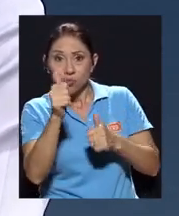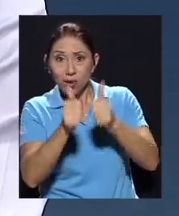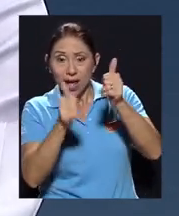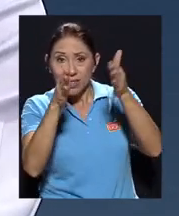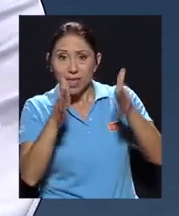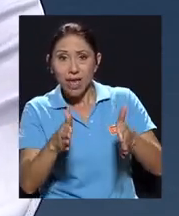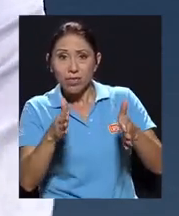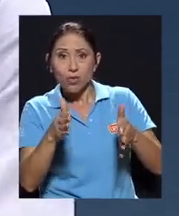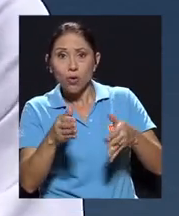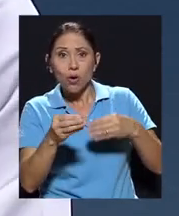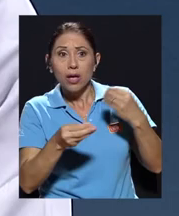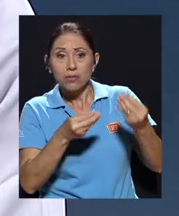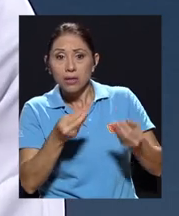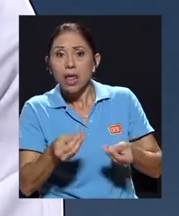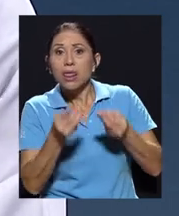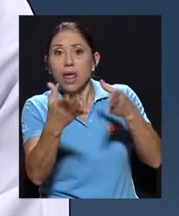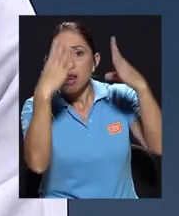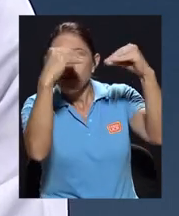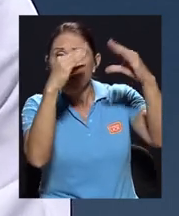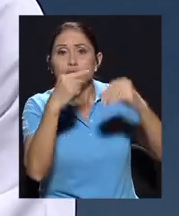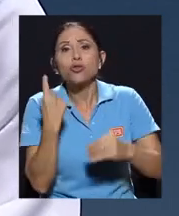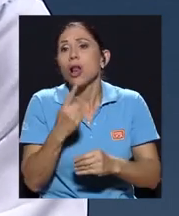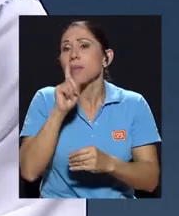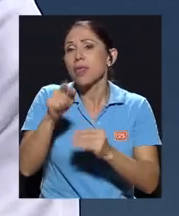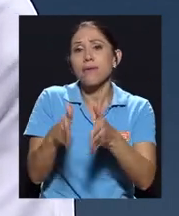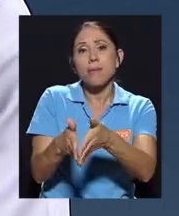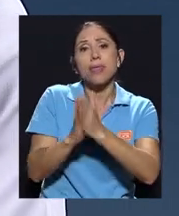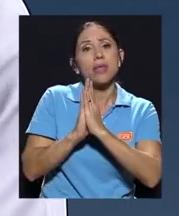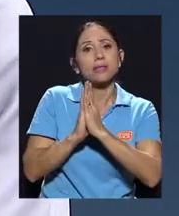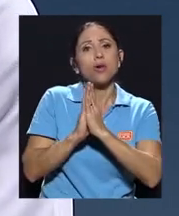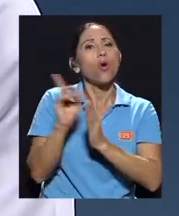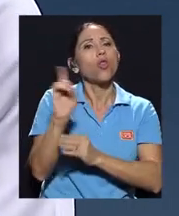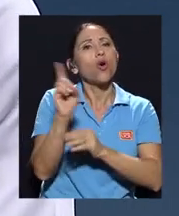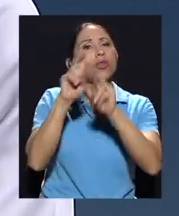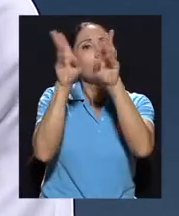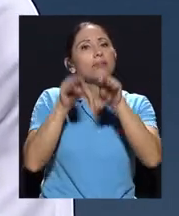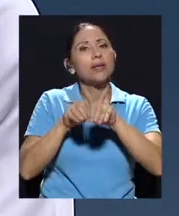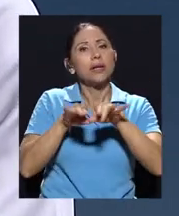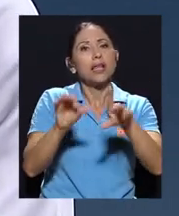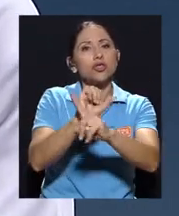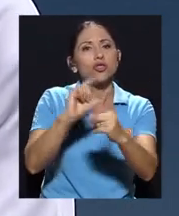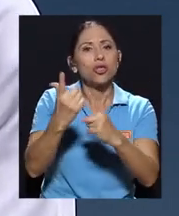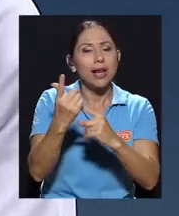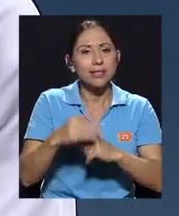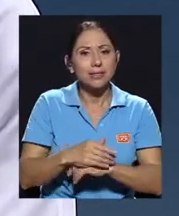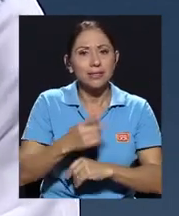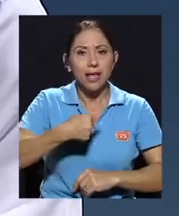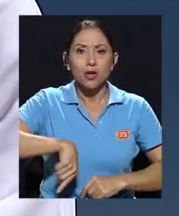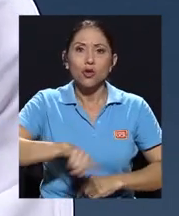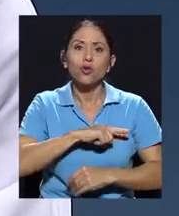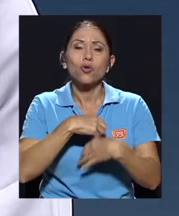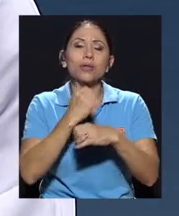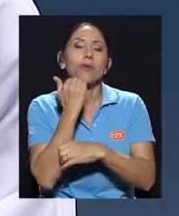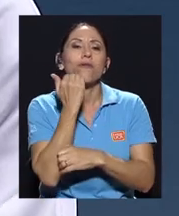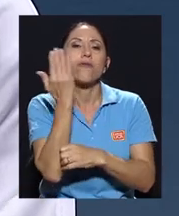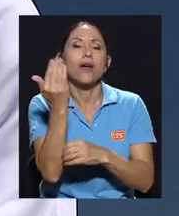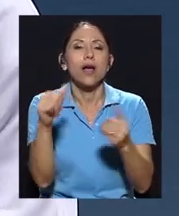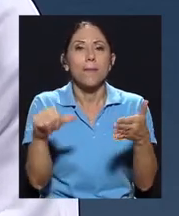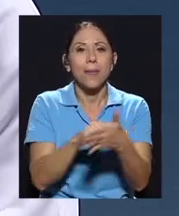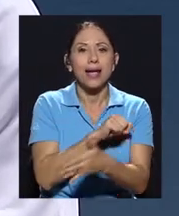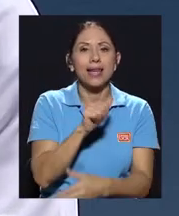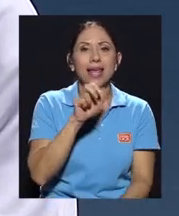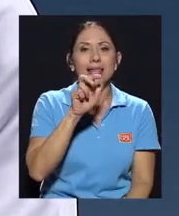que tiene que hacer es pedírselo en redes sociales. Nosotros facilitamos esa labor mediante la página 3D3